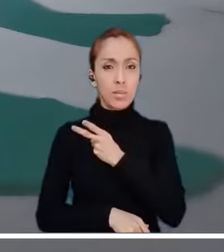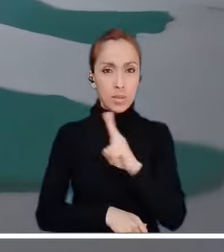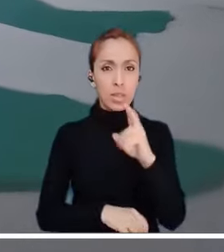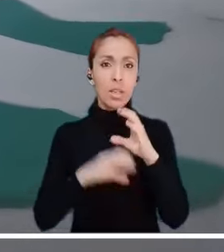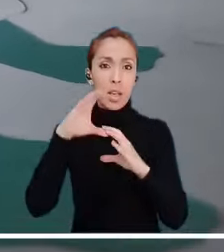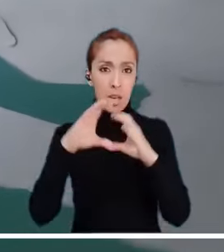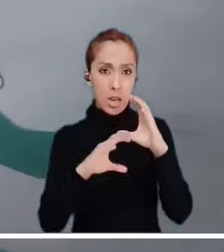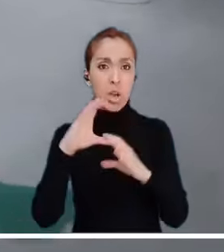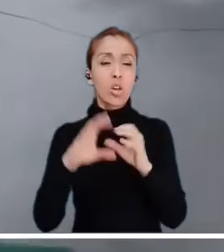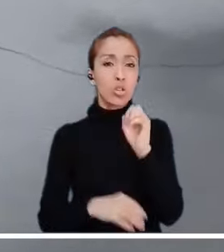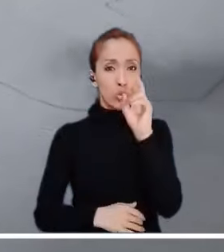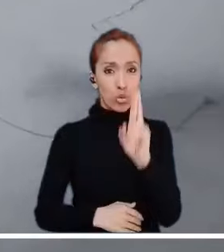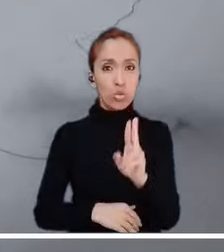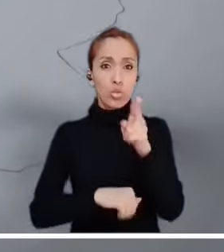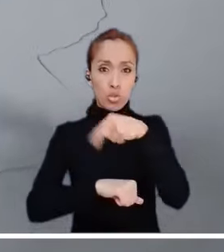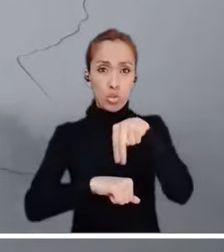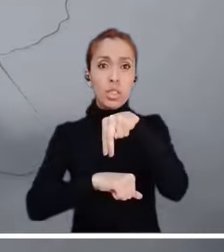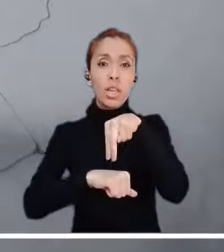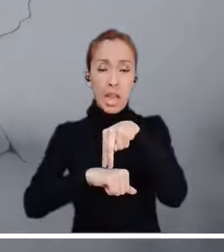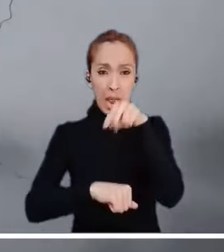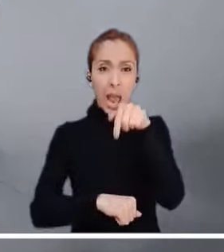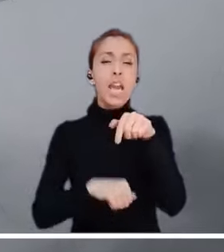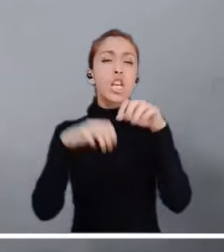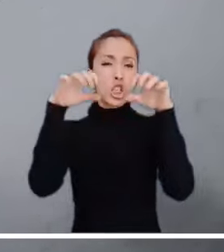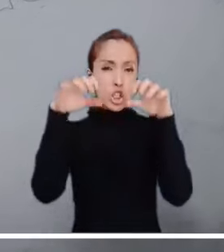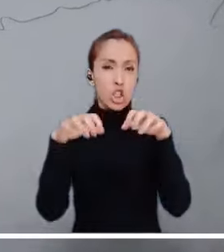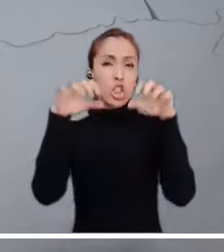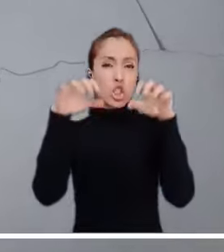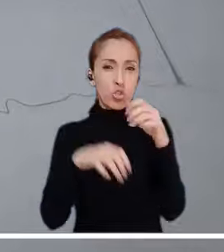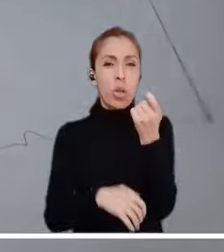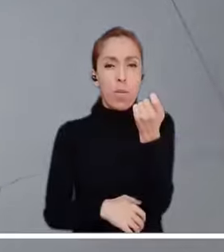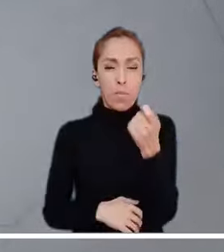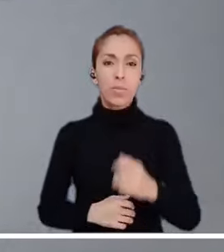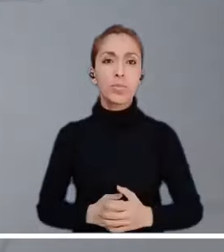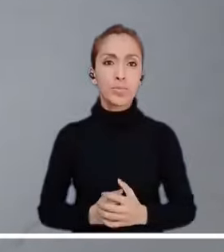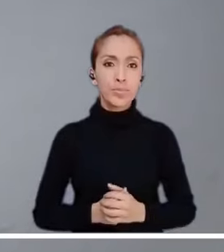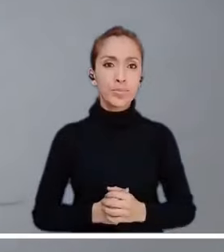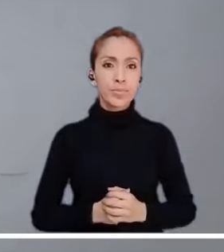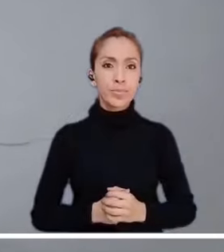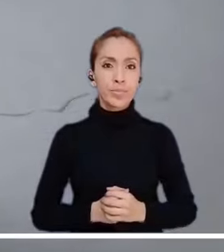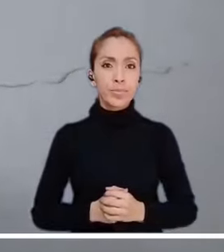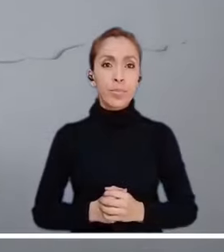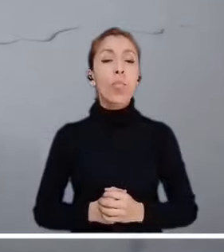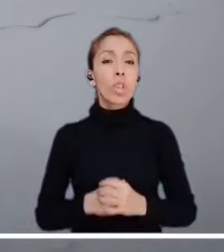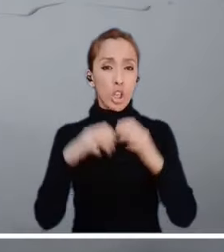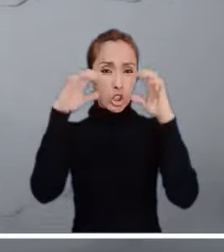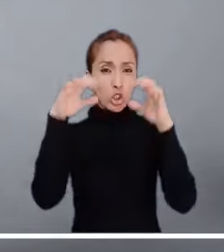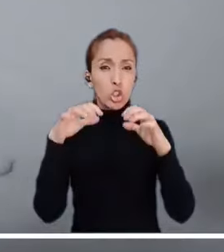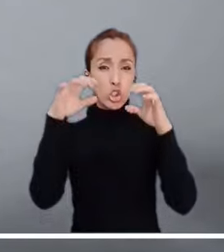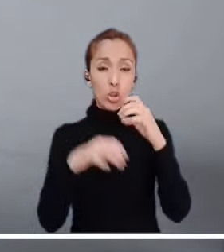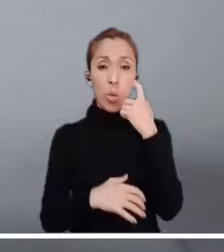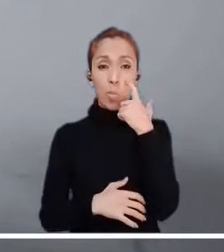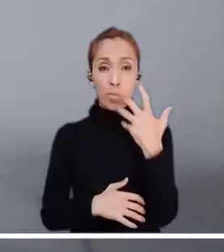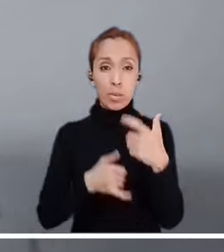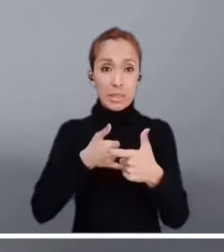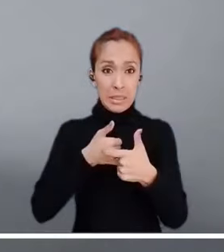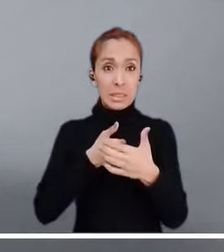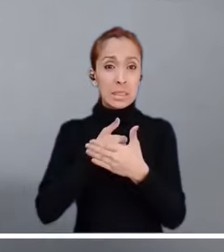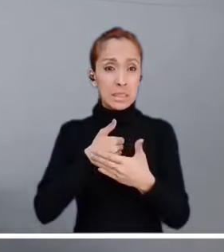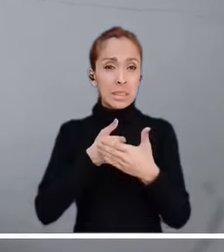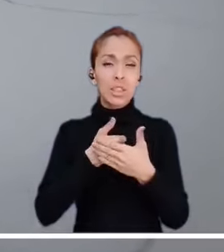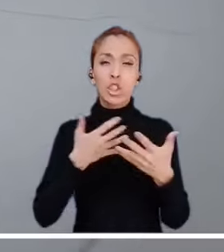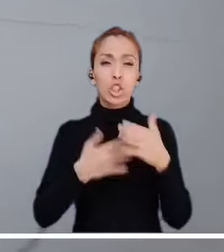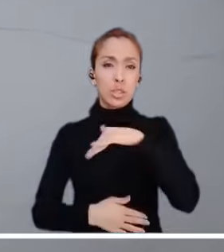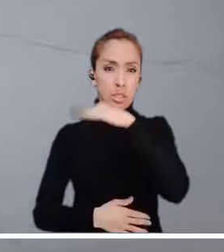Cauca y suroriente de Nariño con lluvias significativas. Las lluvias más notables del centro del país se